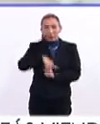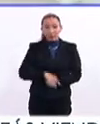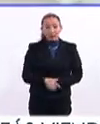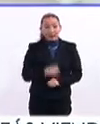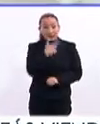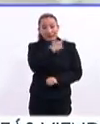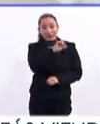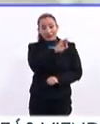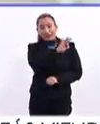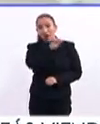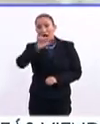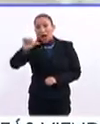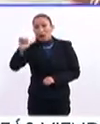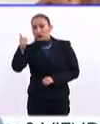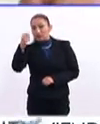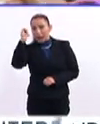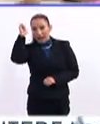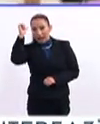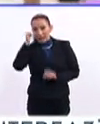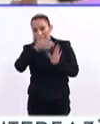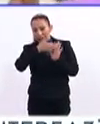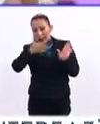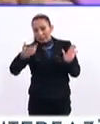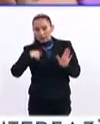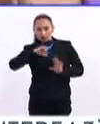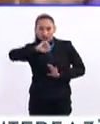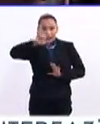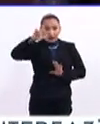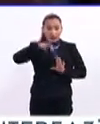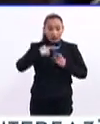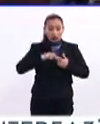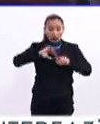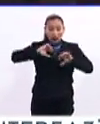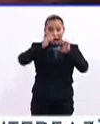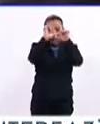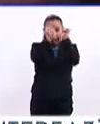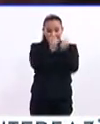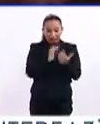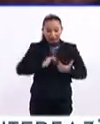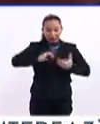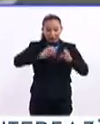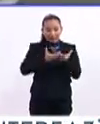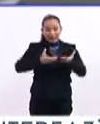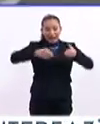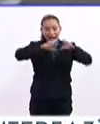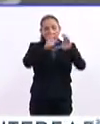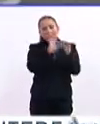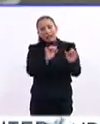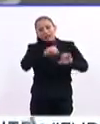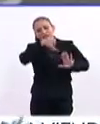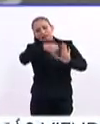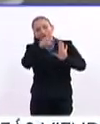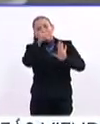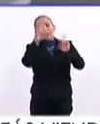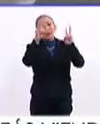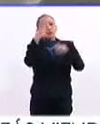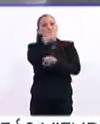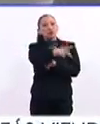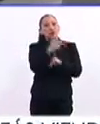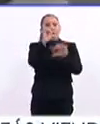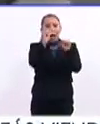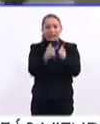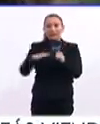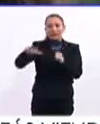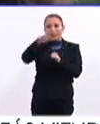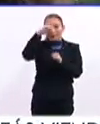Del 7 de febrero al 11 de abril, especialistas y artesanos serán los encargados de platicar a fondo sobre los temas referentes al